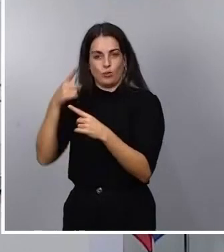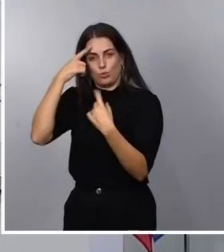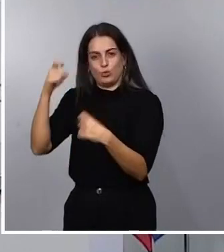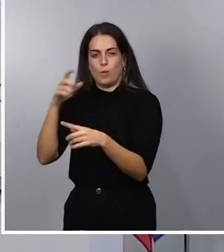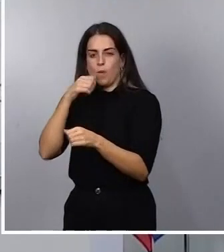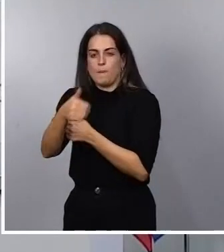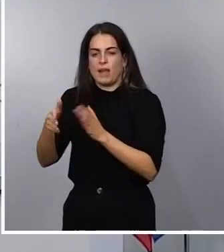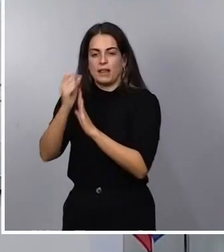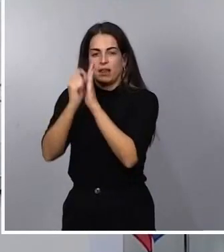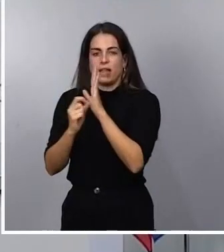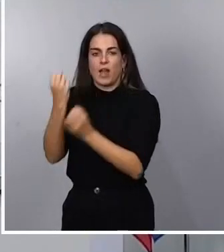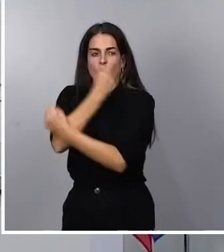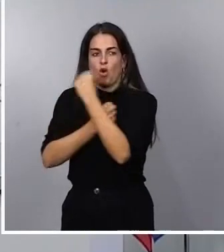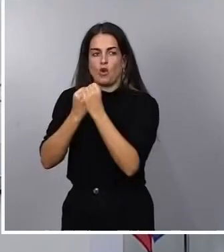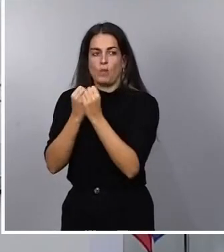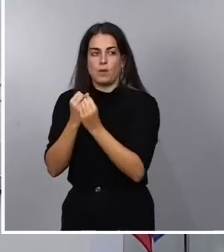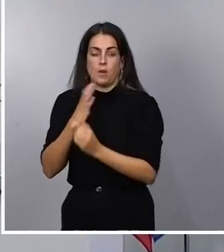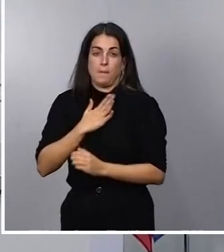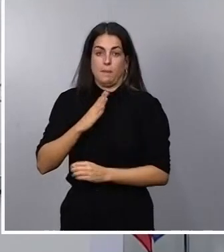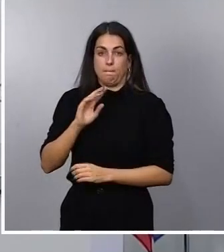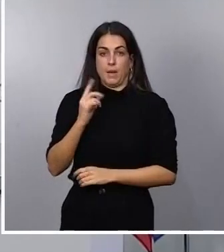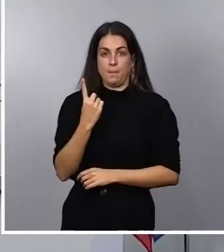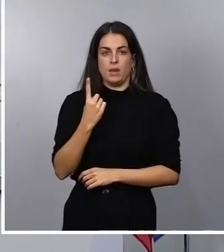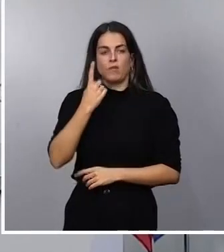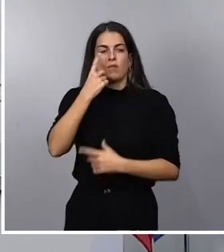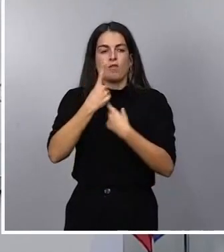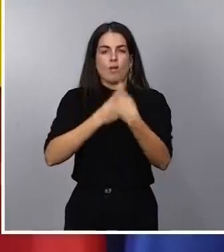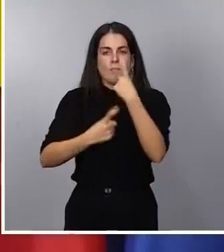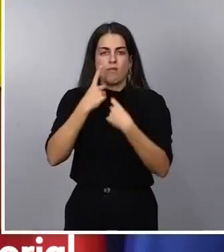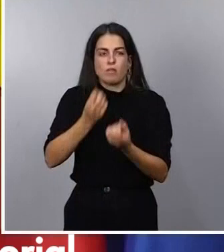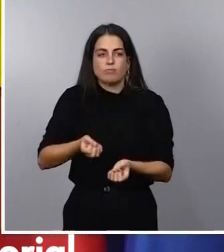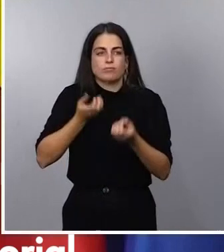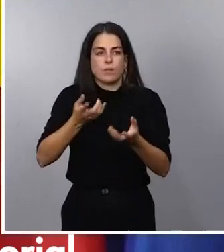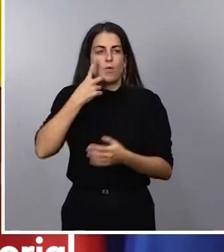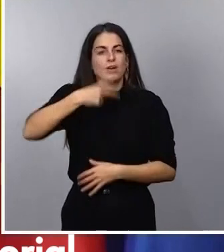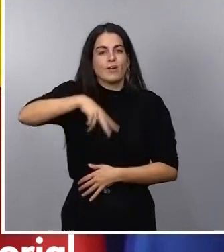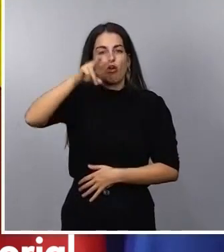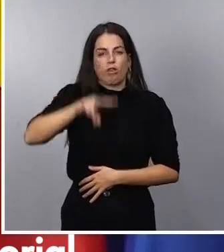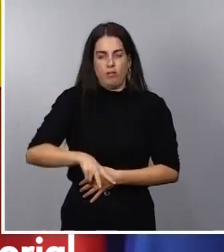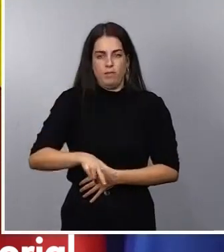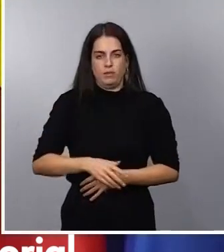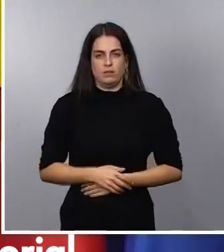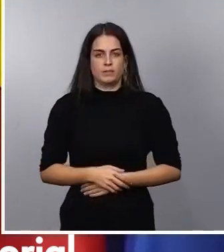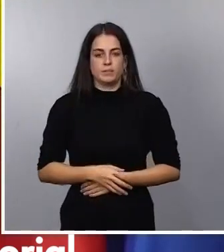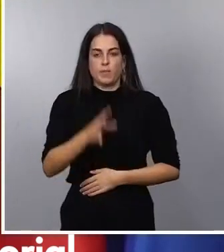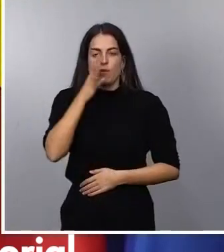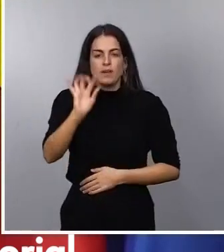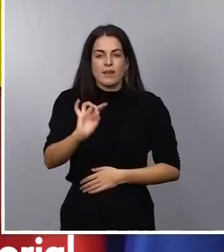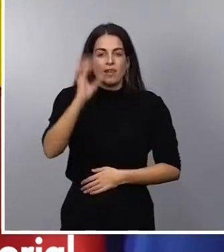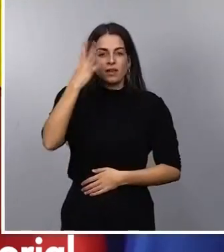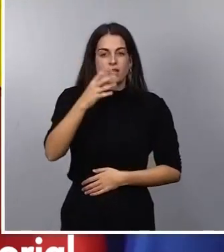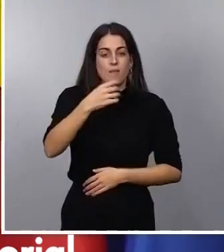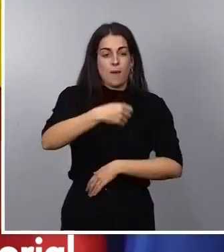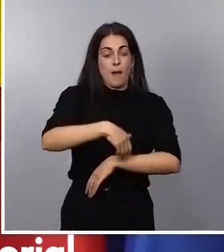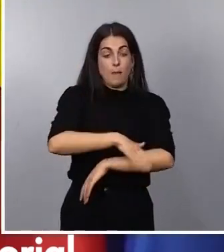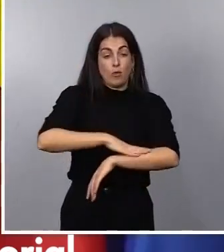Me van a permitir también informarles de un reconocimiento a iniciativa del presidente del Gobierno y en este